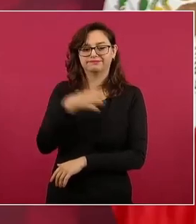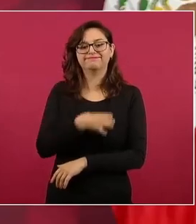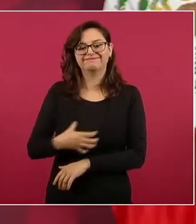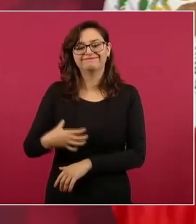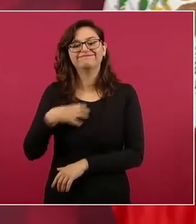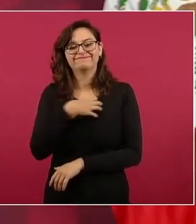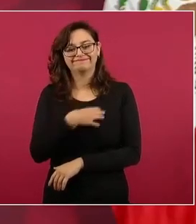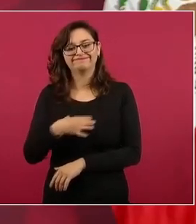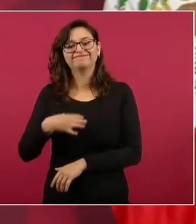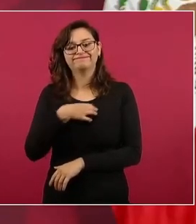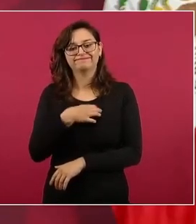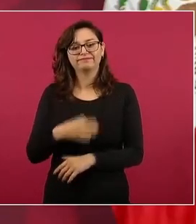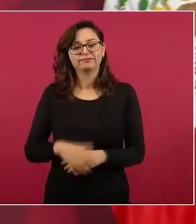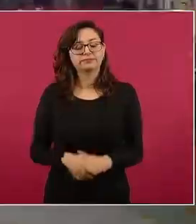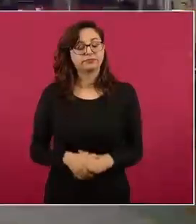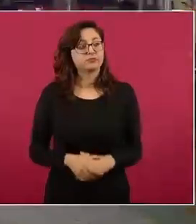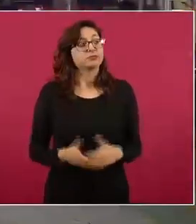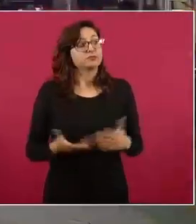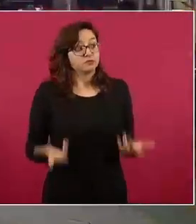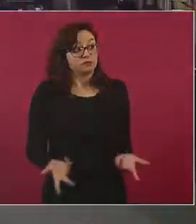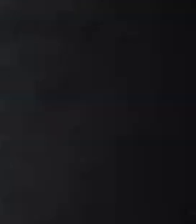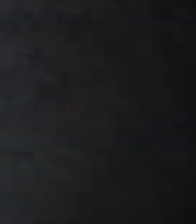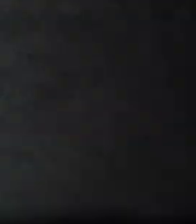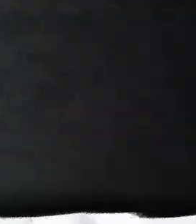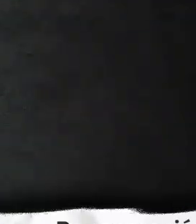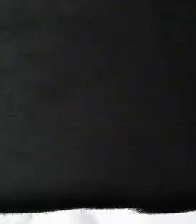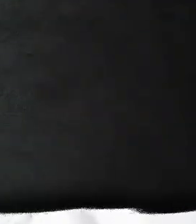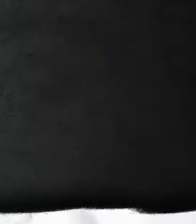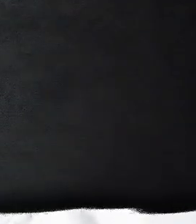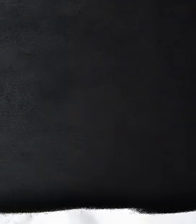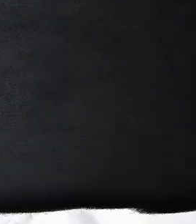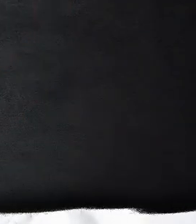contentos se consolida no este bloque progresista presidente